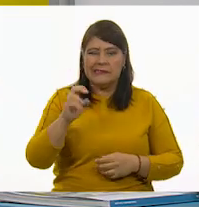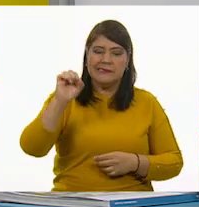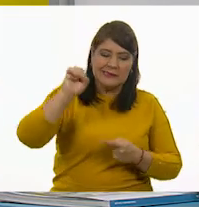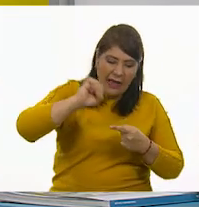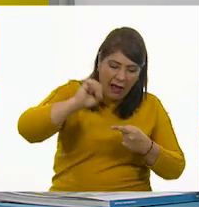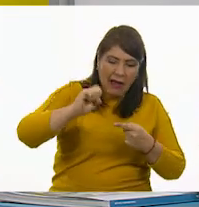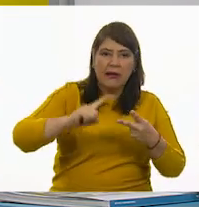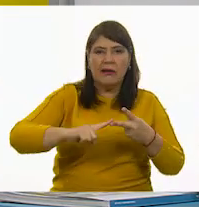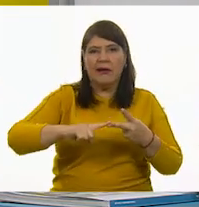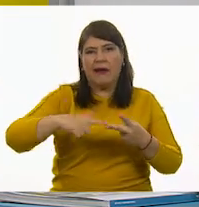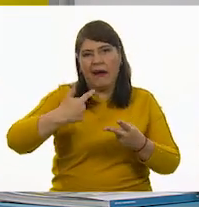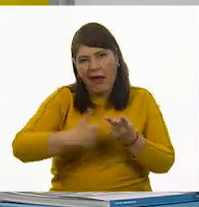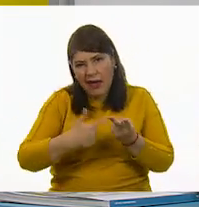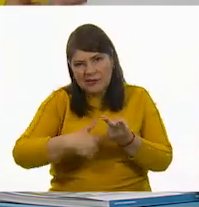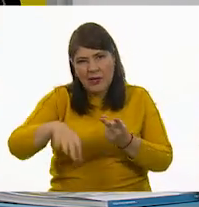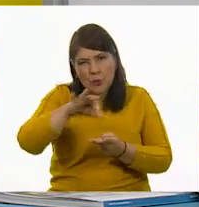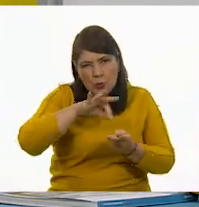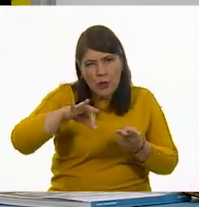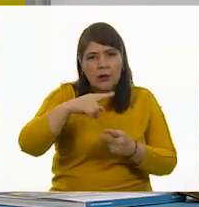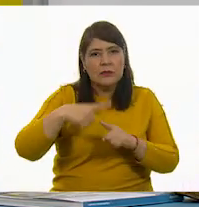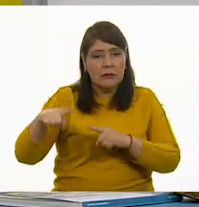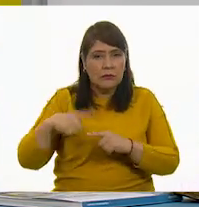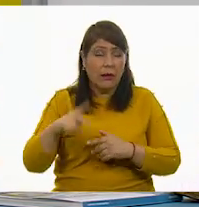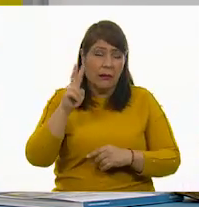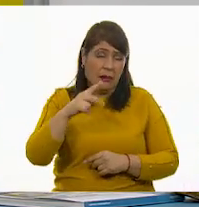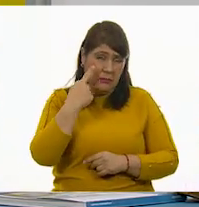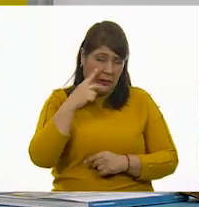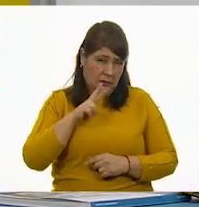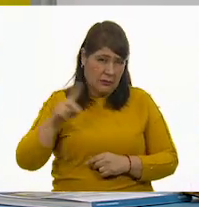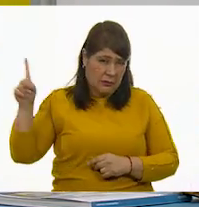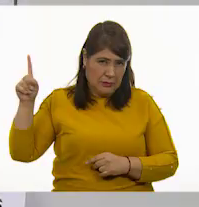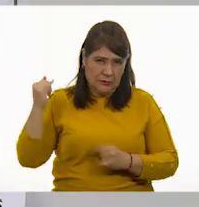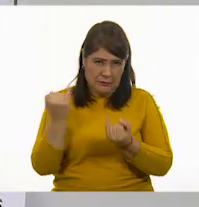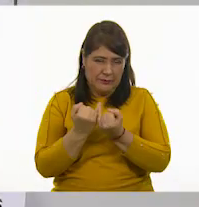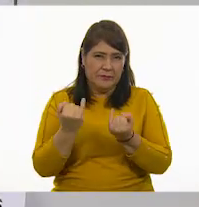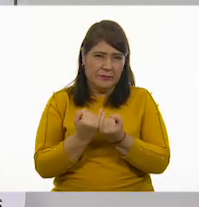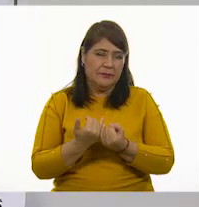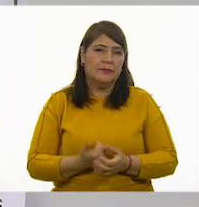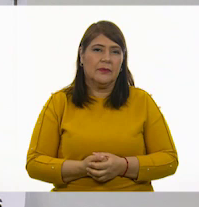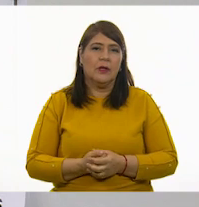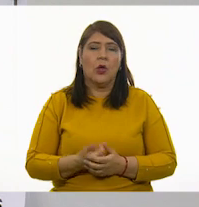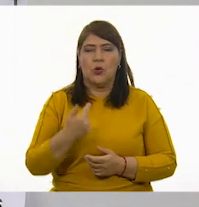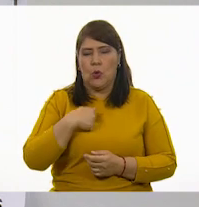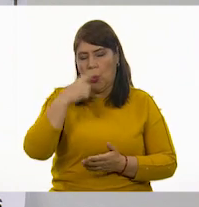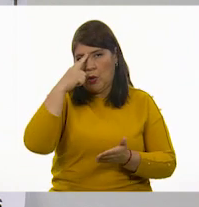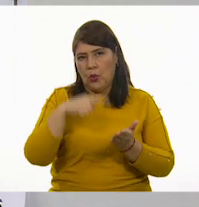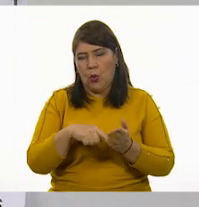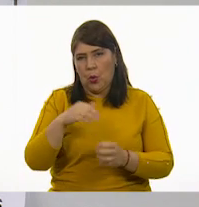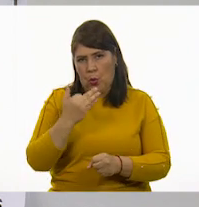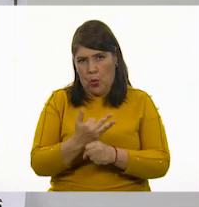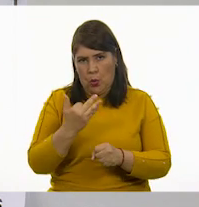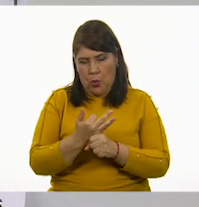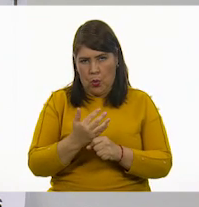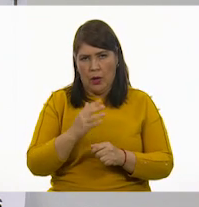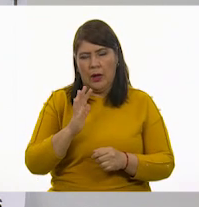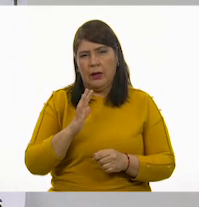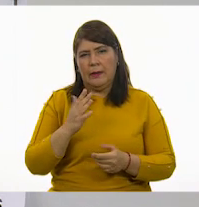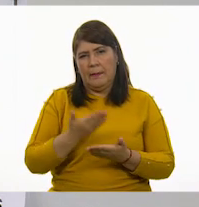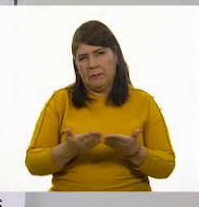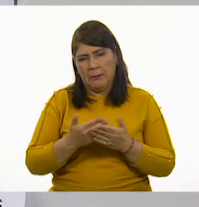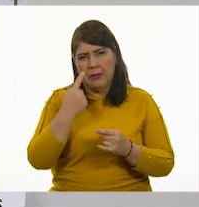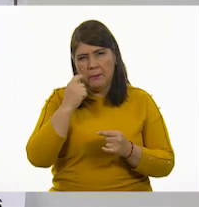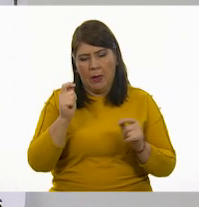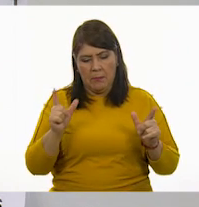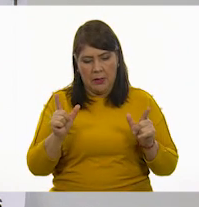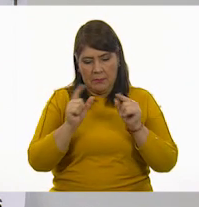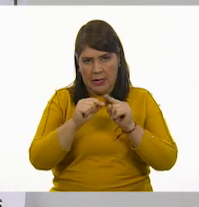grasas, en fin, con lo que acabamos de ver. Y ya creo que por hoy podríamos cerrar el